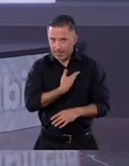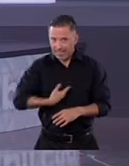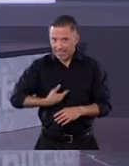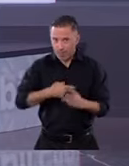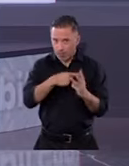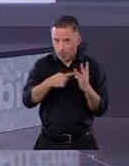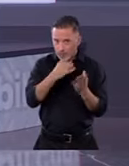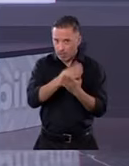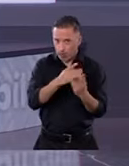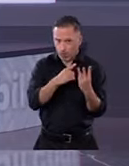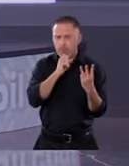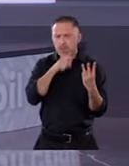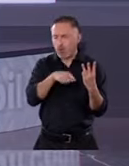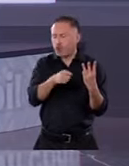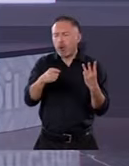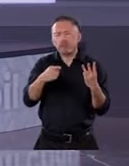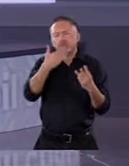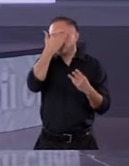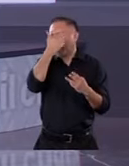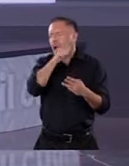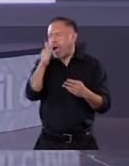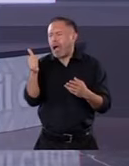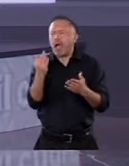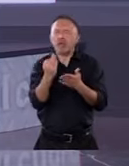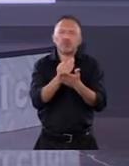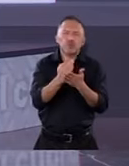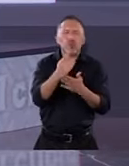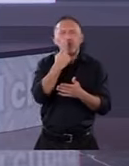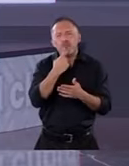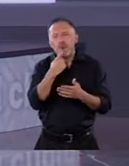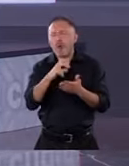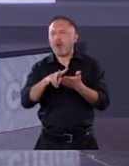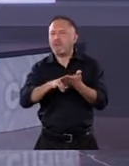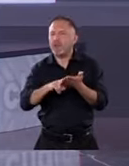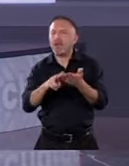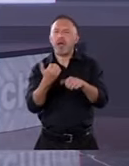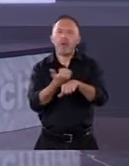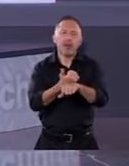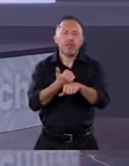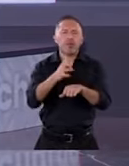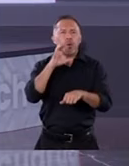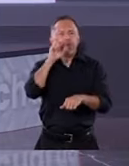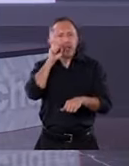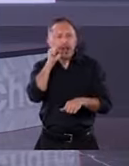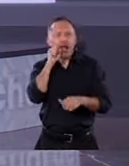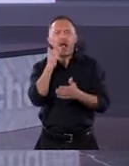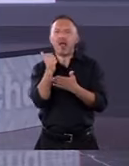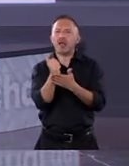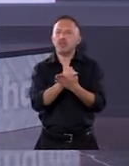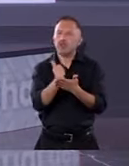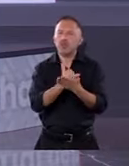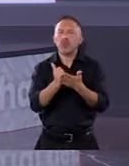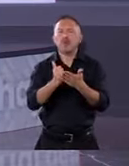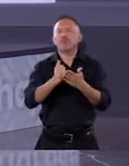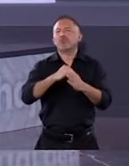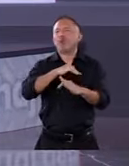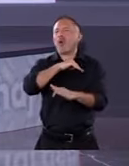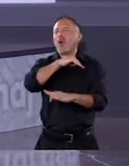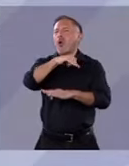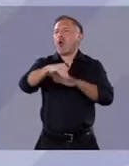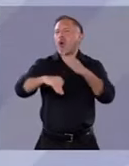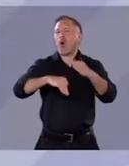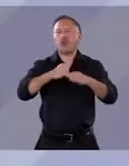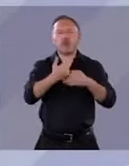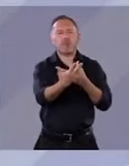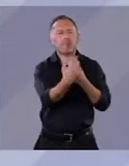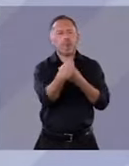daltónica, con los guindas, con los rojos, con los verdes, con los amarillos, con los naranjas, con los azules, con todos, porque somos